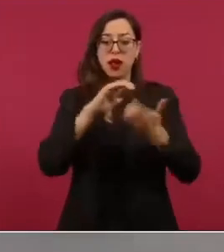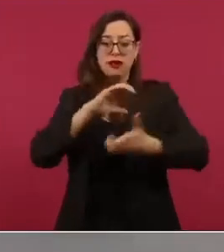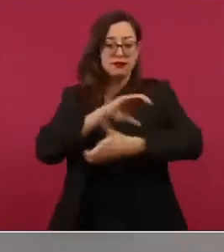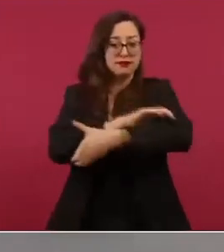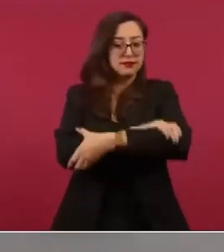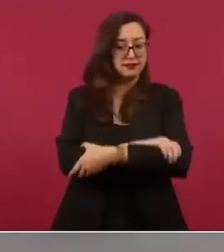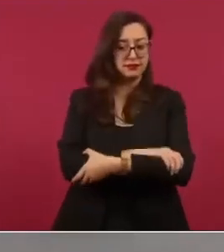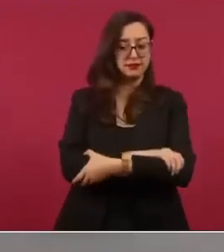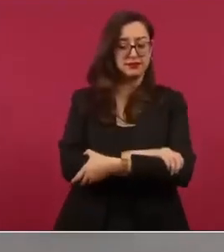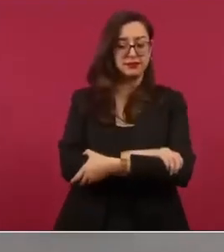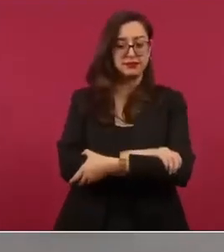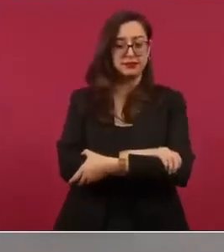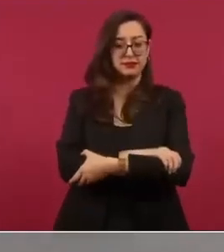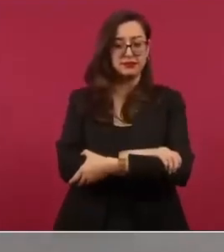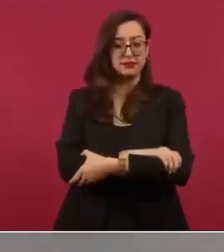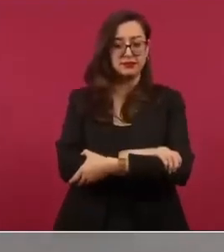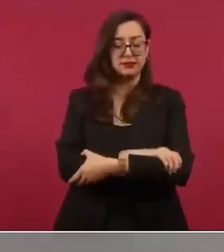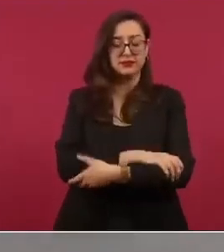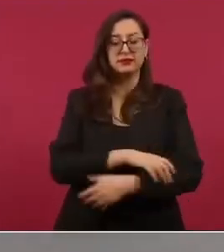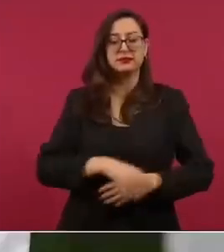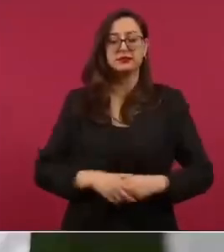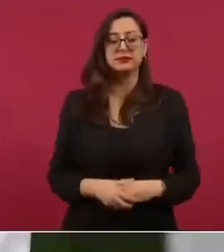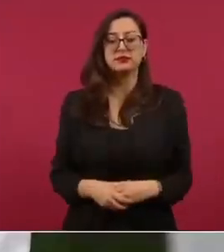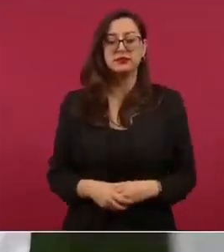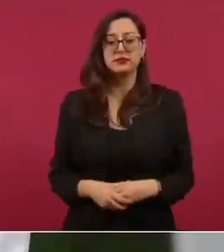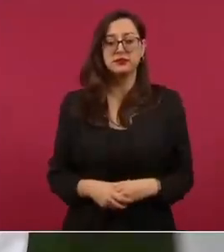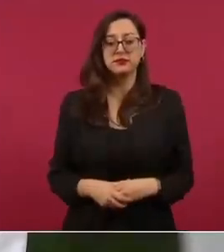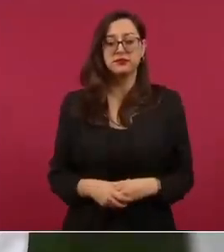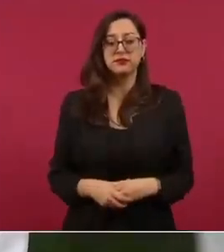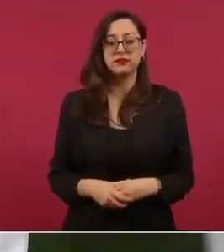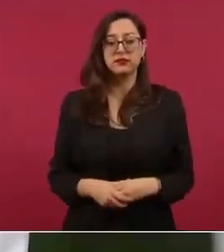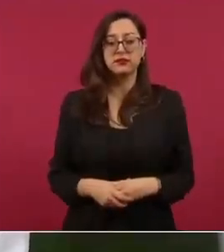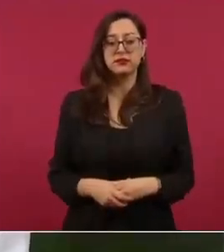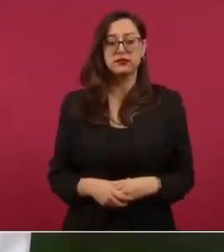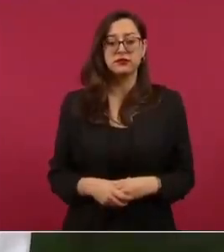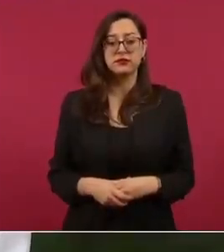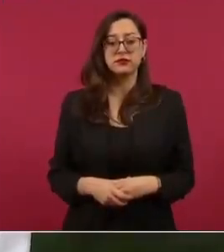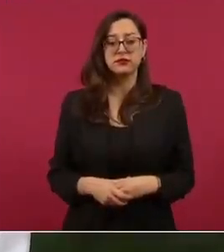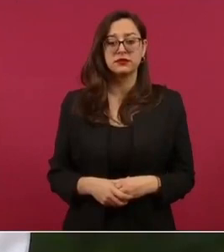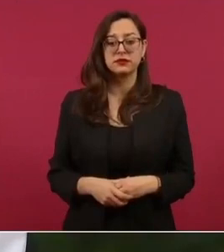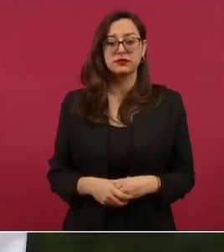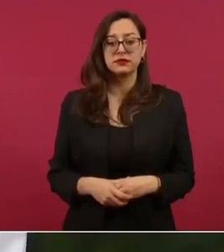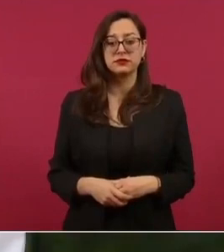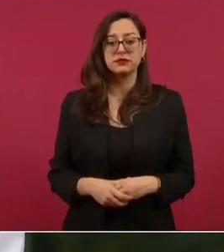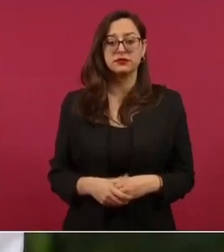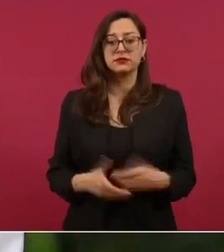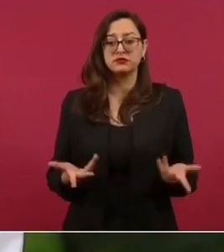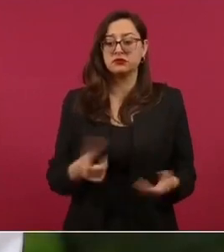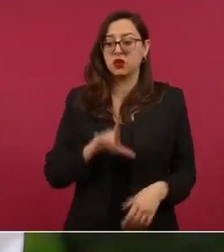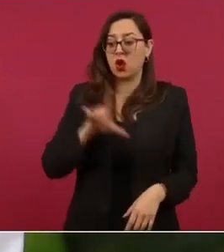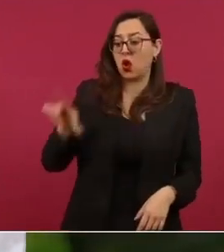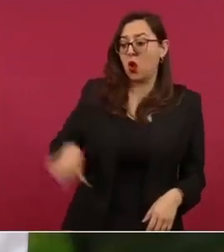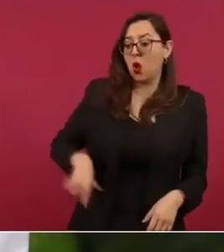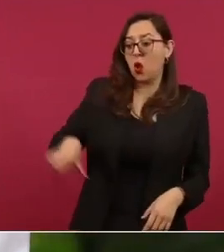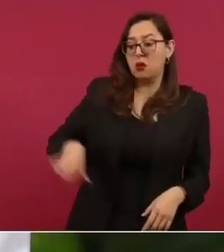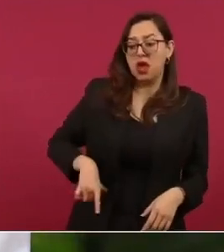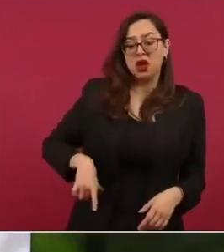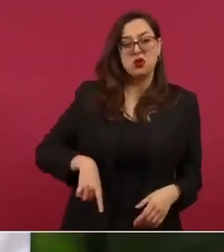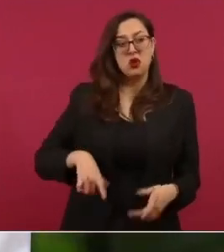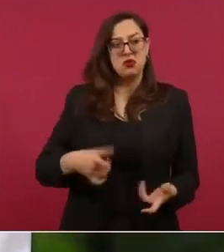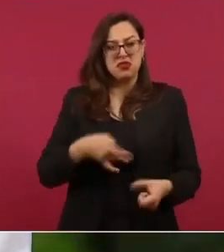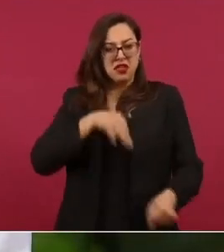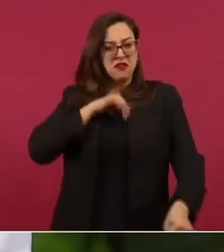¿quién defiende realmente a un gobierno democrático?